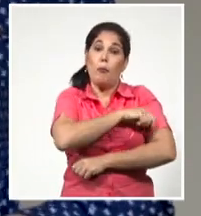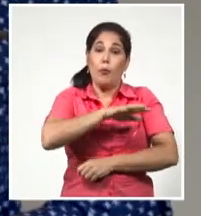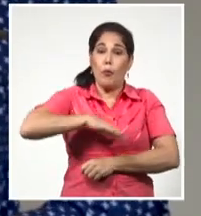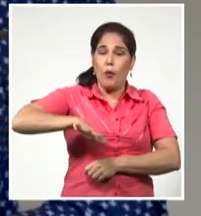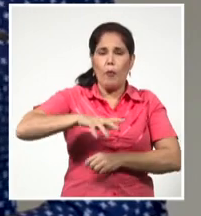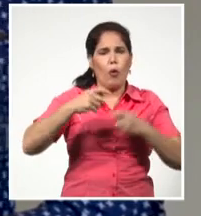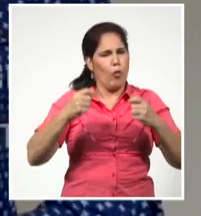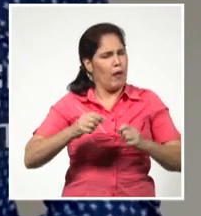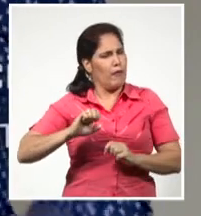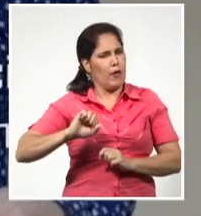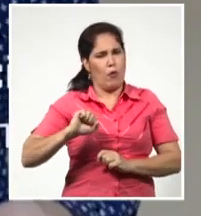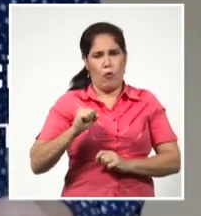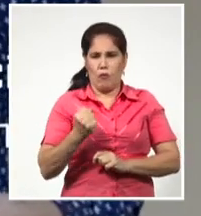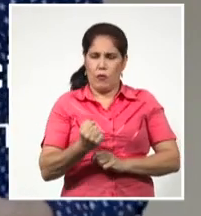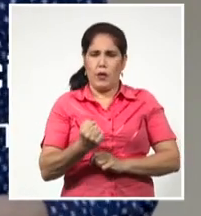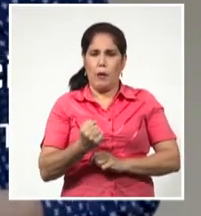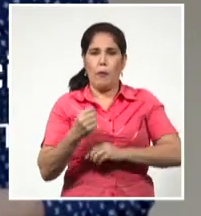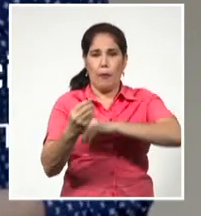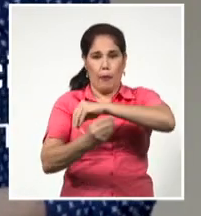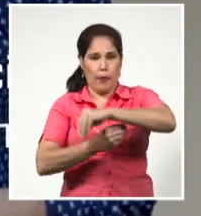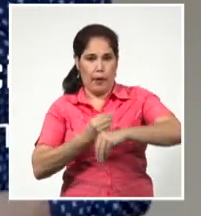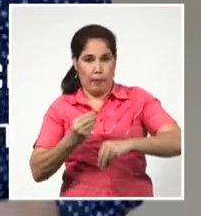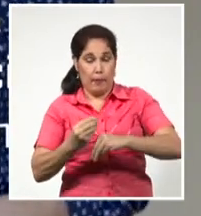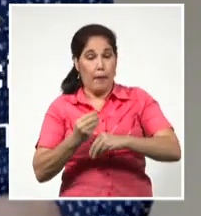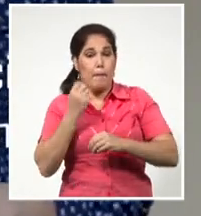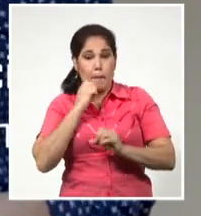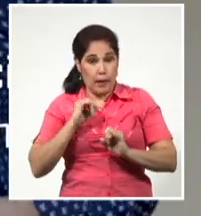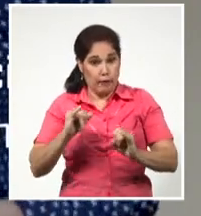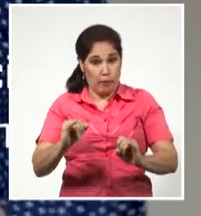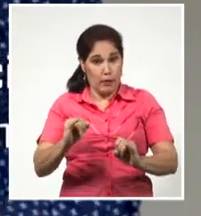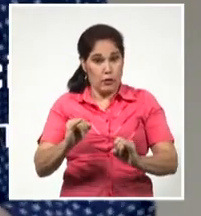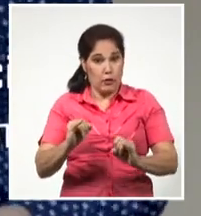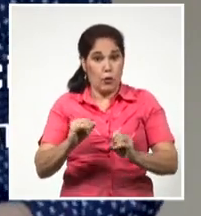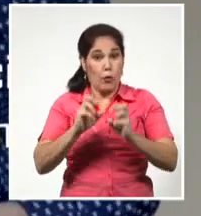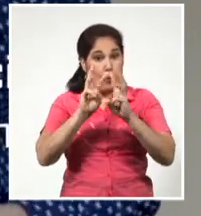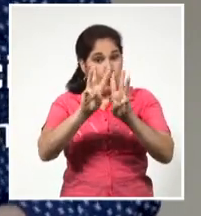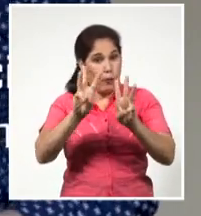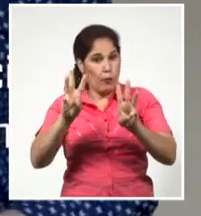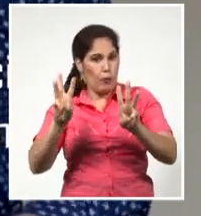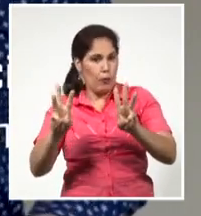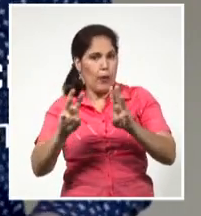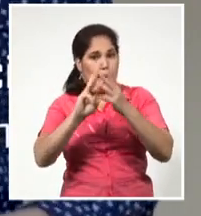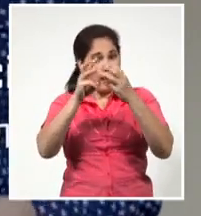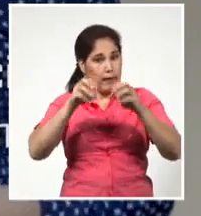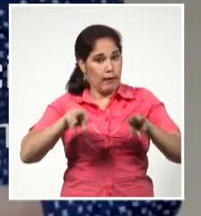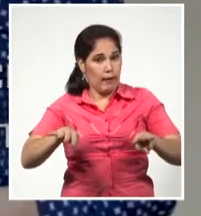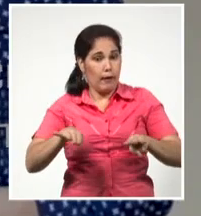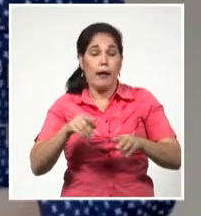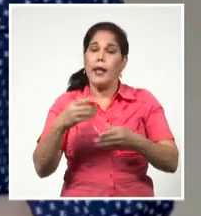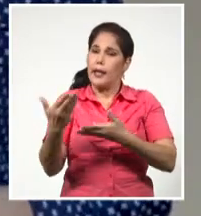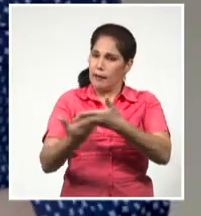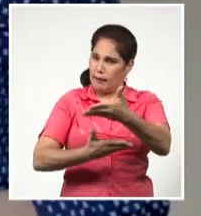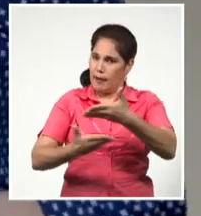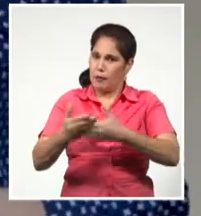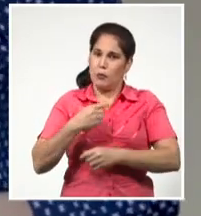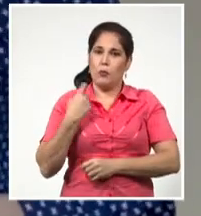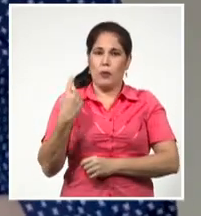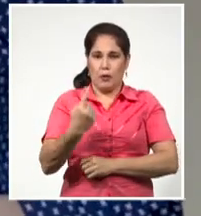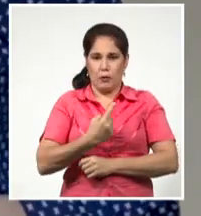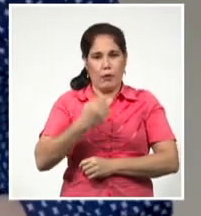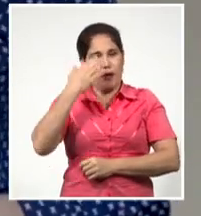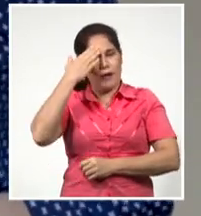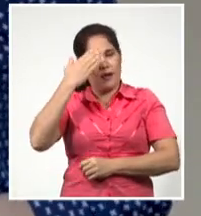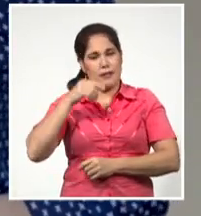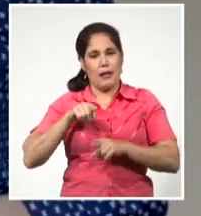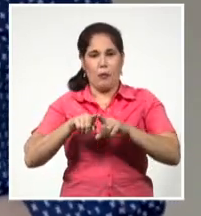transformaciones culturales. Tenemos más detalles en nuestro sitio web y redes sociales. Interactúe con nosotros. Gracias